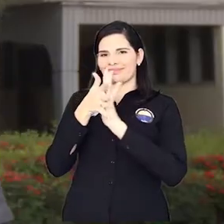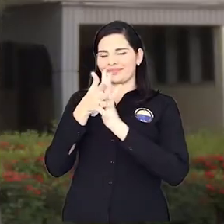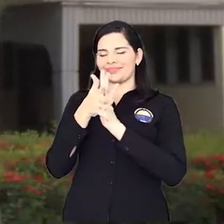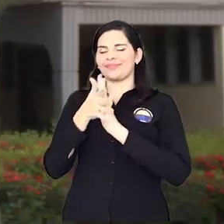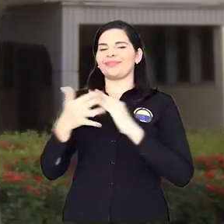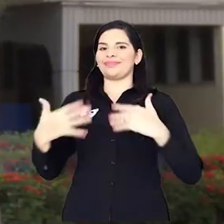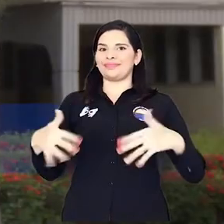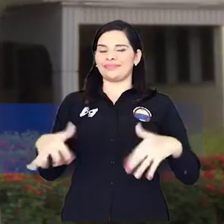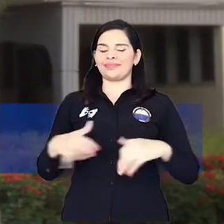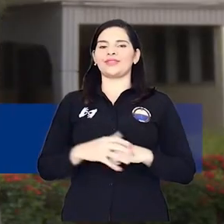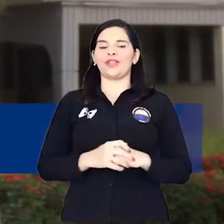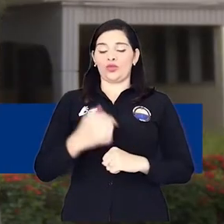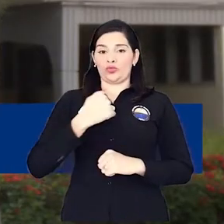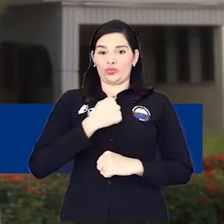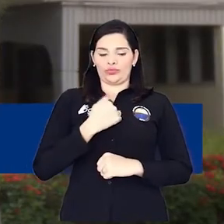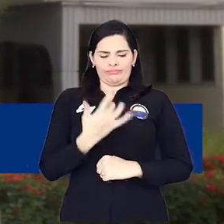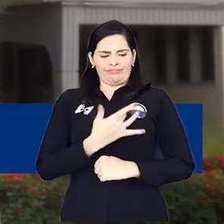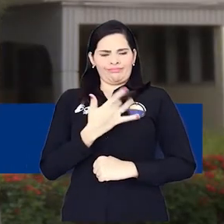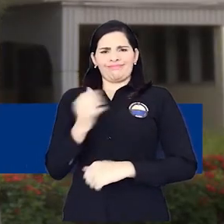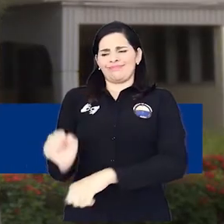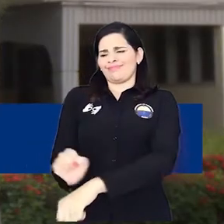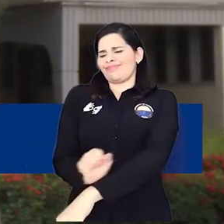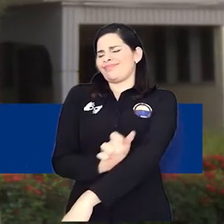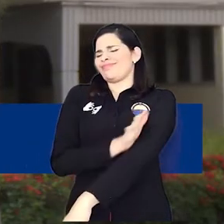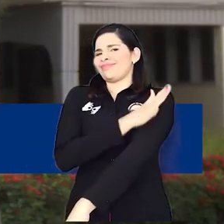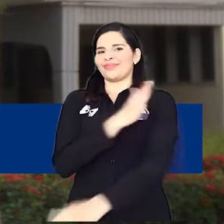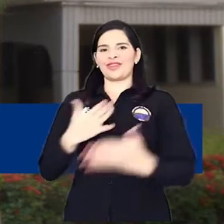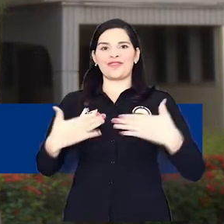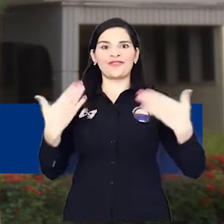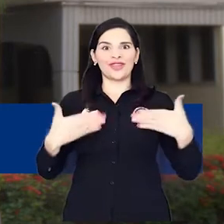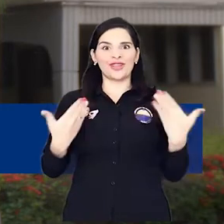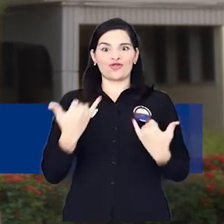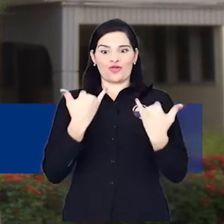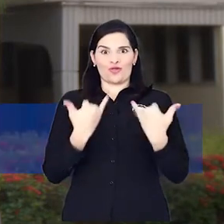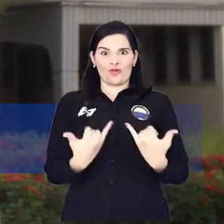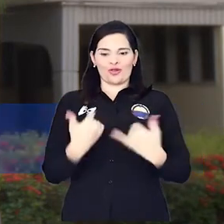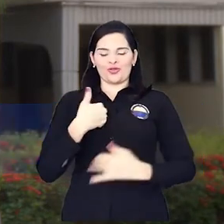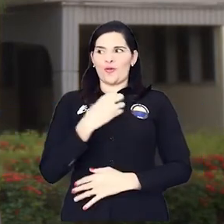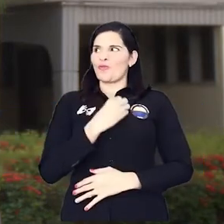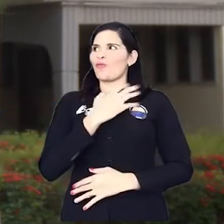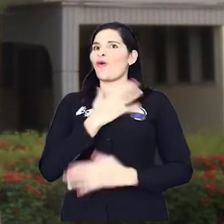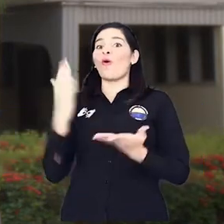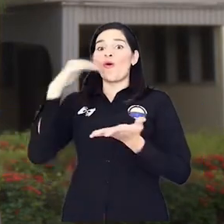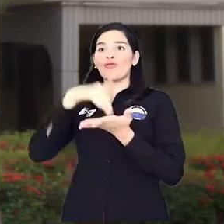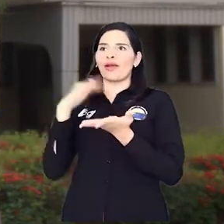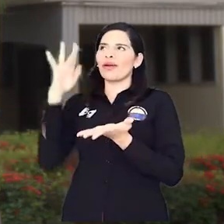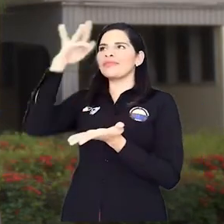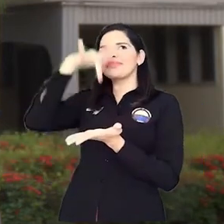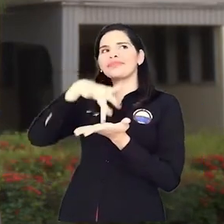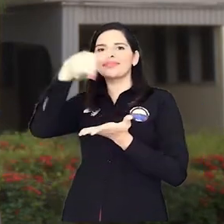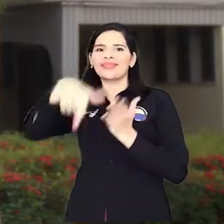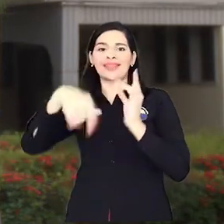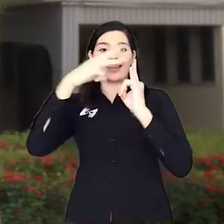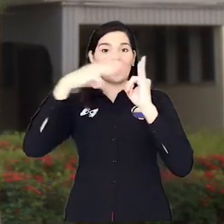Tengo que decir inicialmente que me siento muy emocionado por tener la oportunidad de volver a esta casa